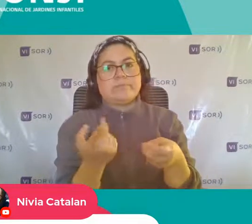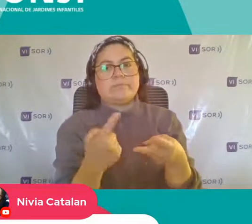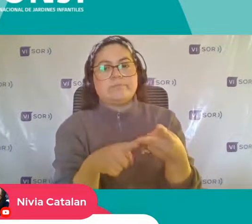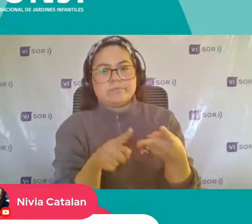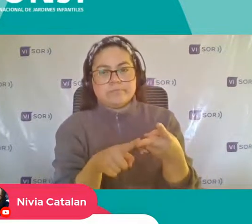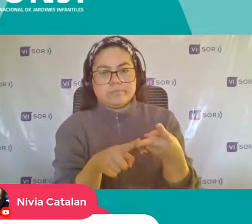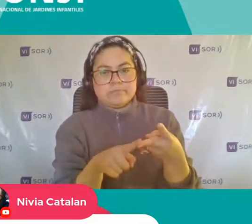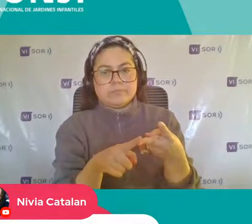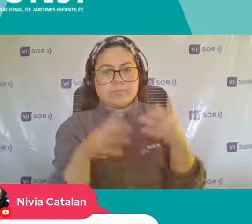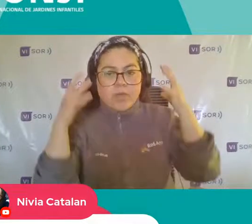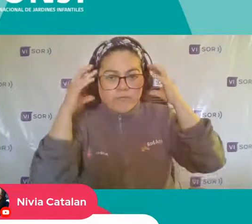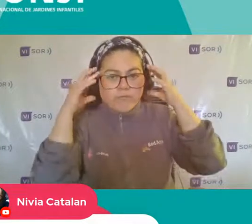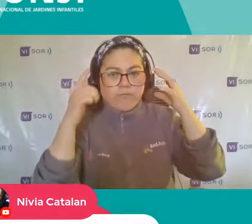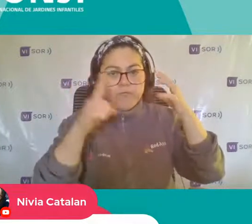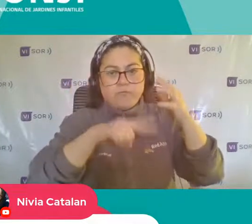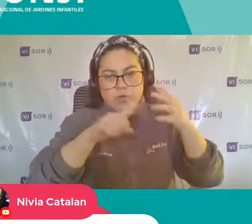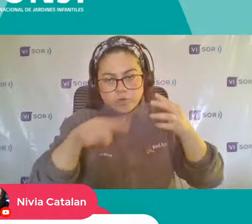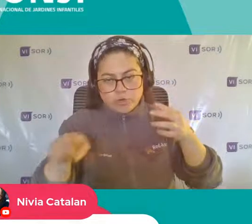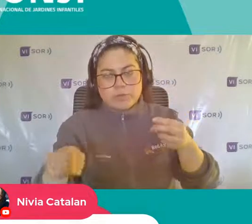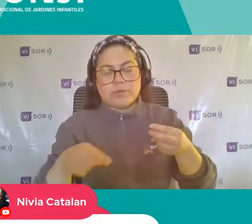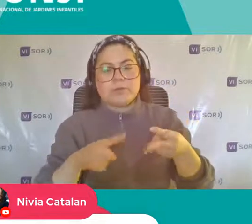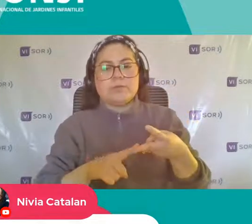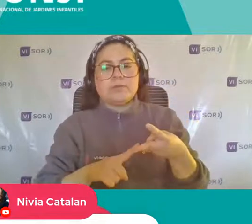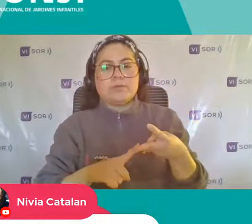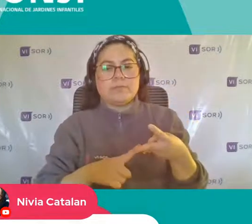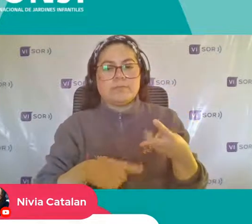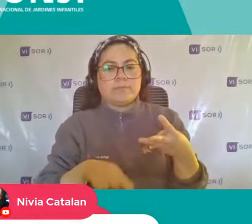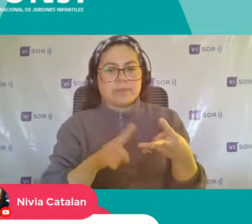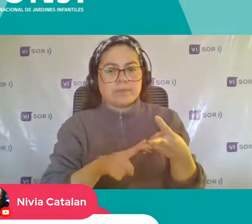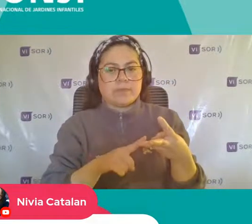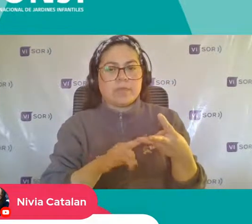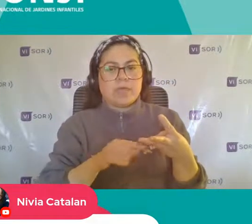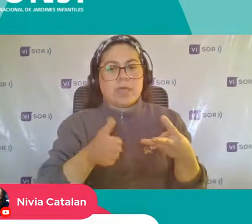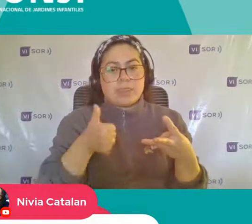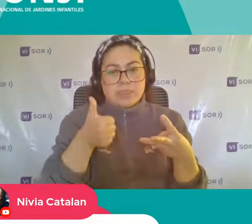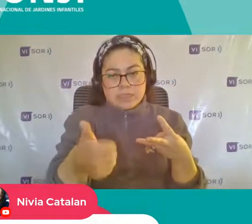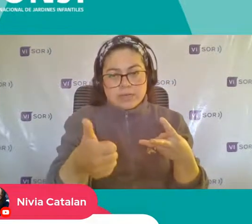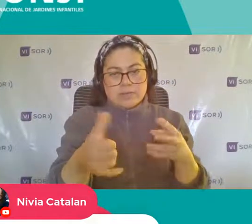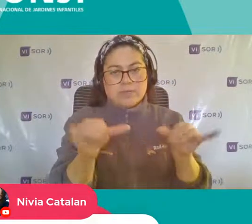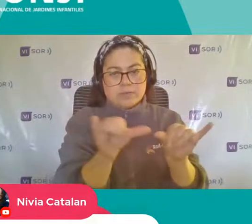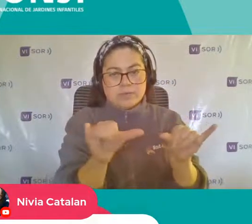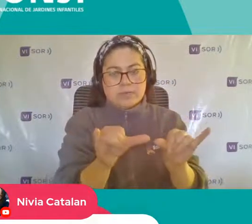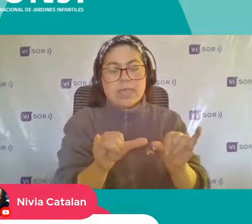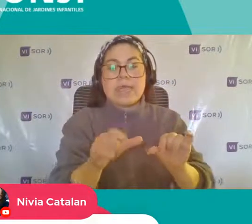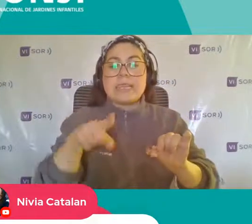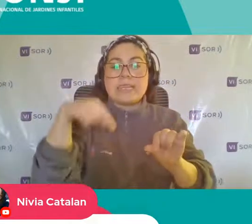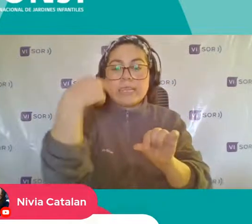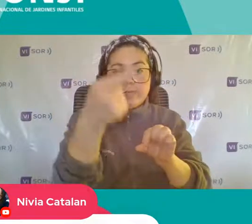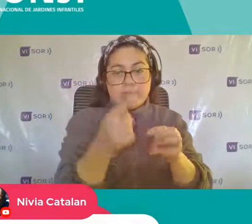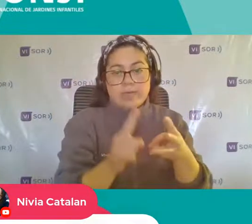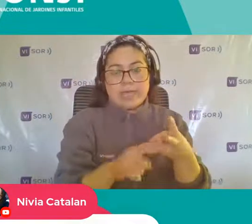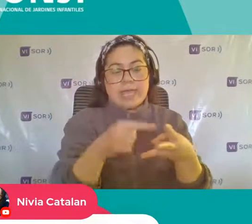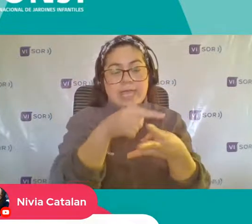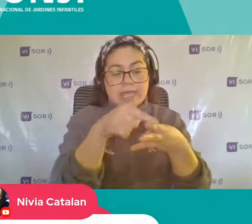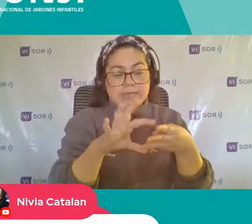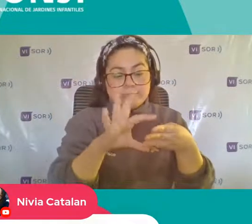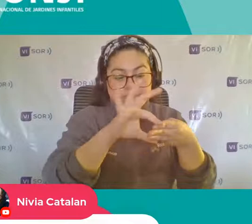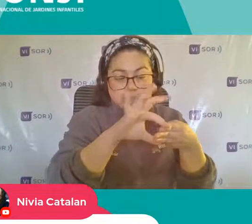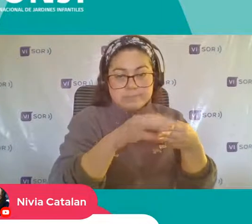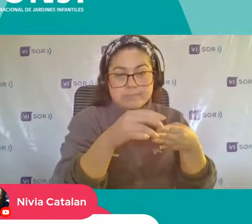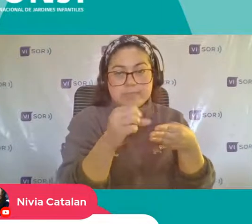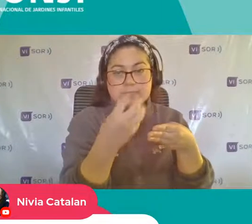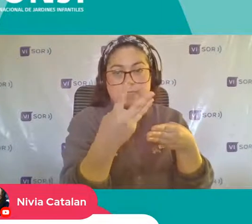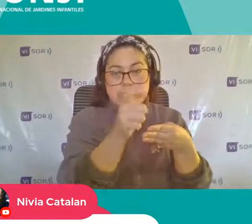no sé si Al fonodiólogo A veces en las redes Y informar A la directora De la escuela Posterior a esto Ellos Estos profesionales